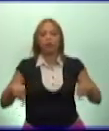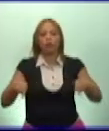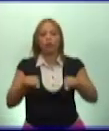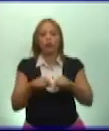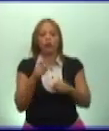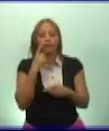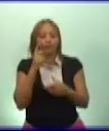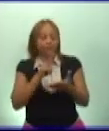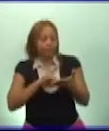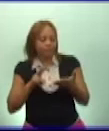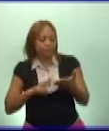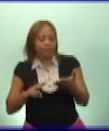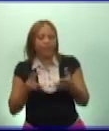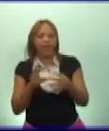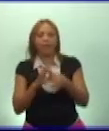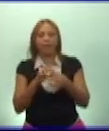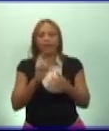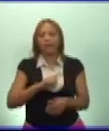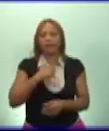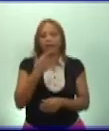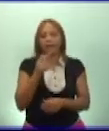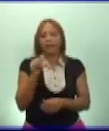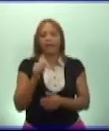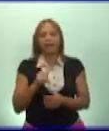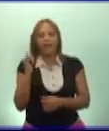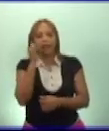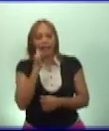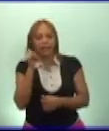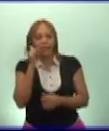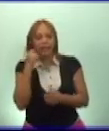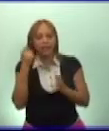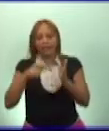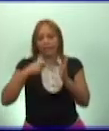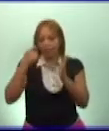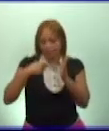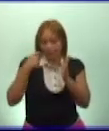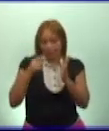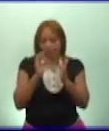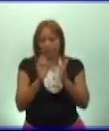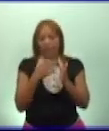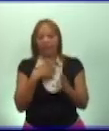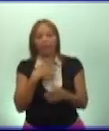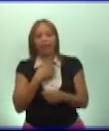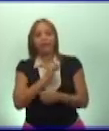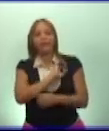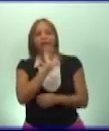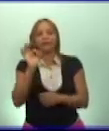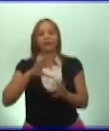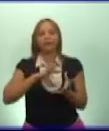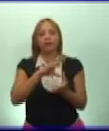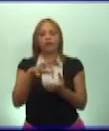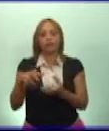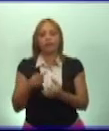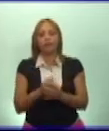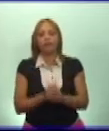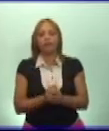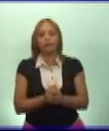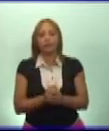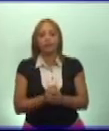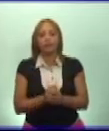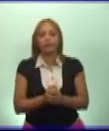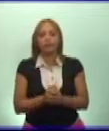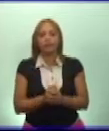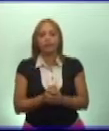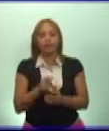arte. Nuestro cine goza de prestigio internacional y además radica en Cuba la Escuela de